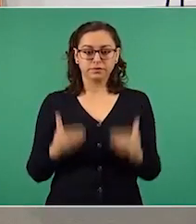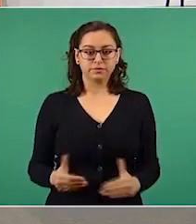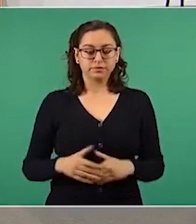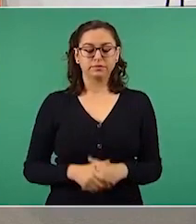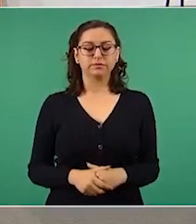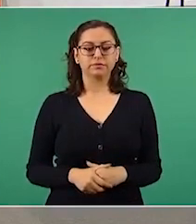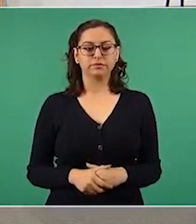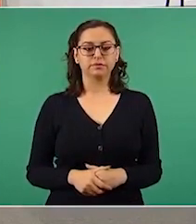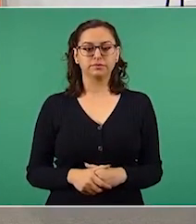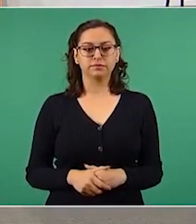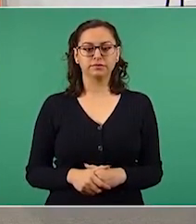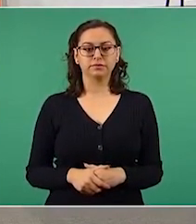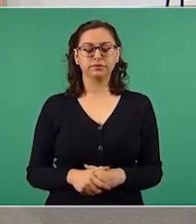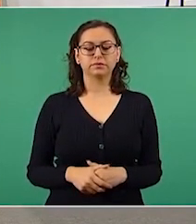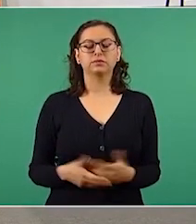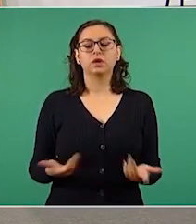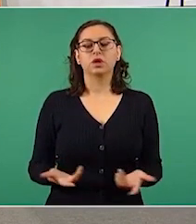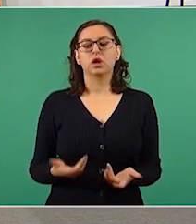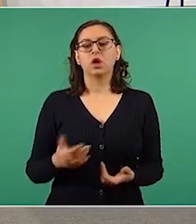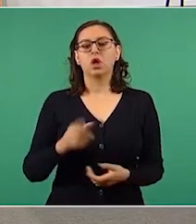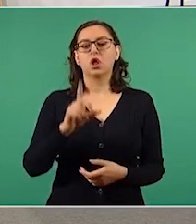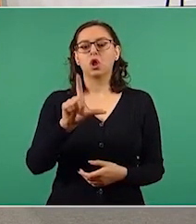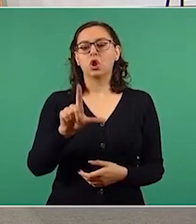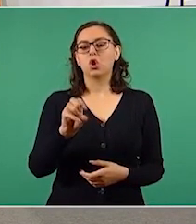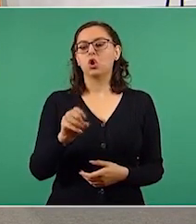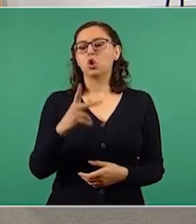que nos pidió Joaquín López Dóriga.